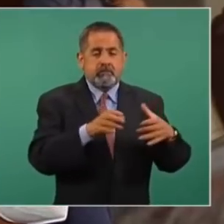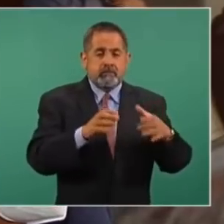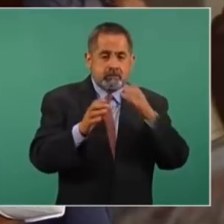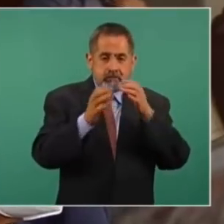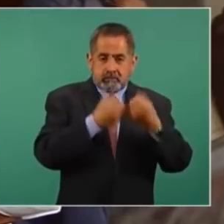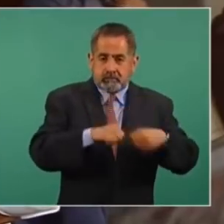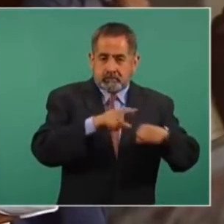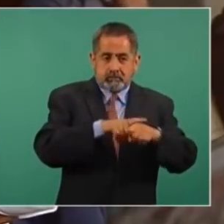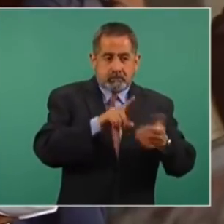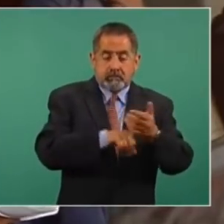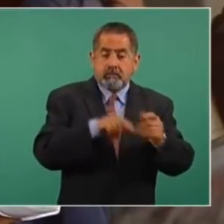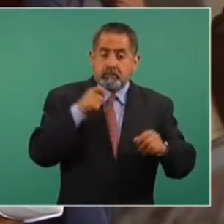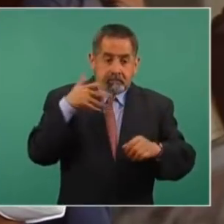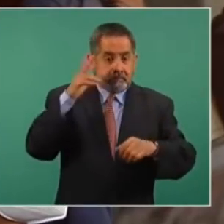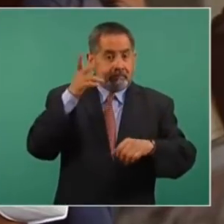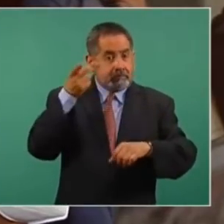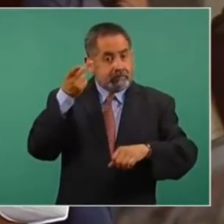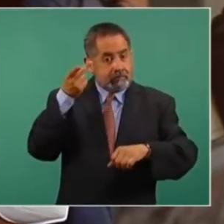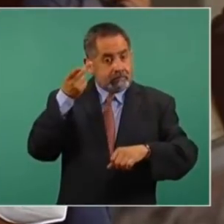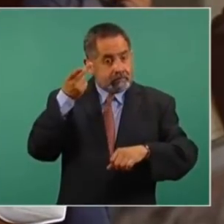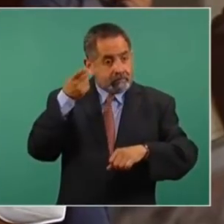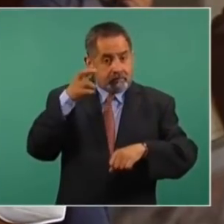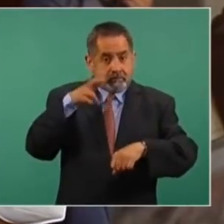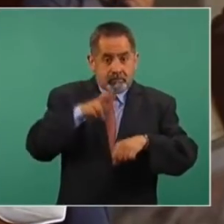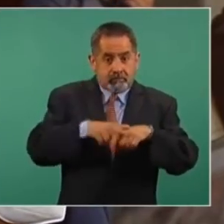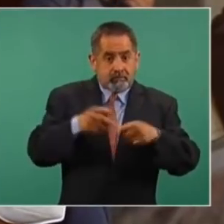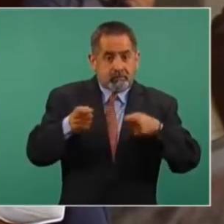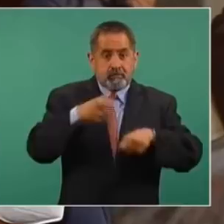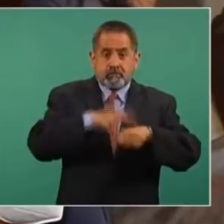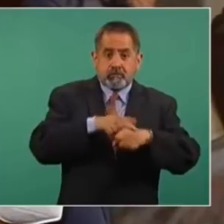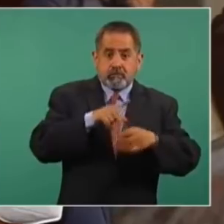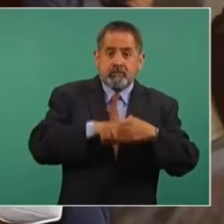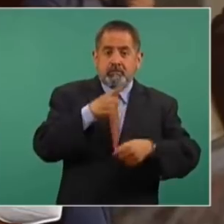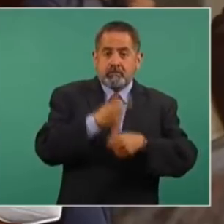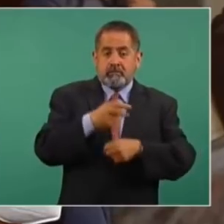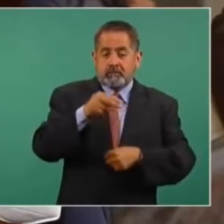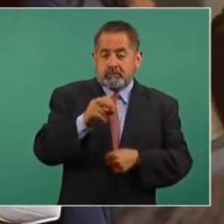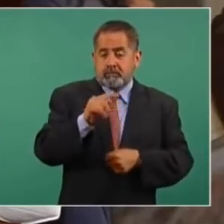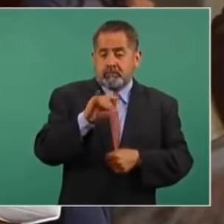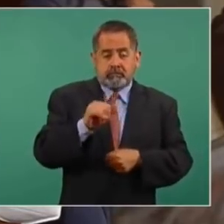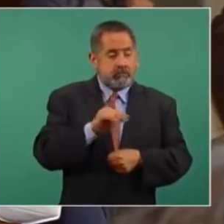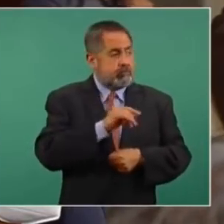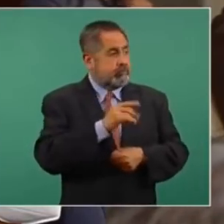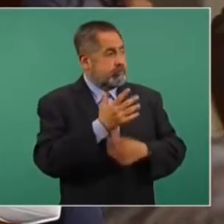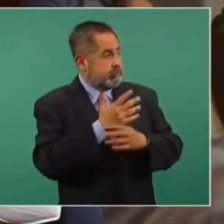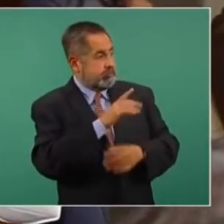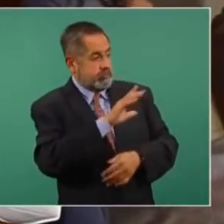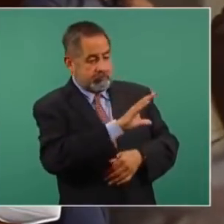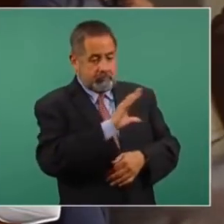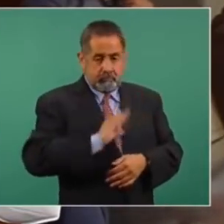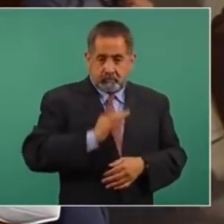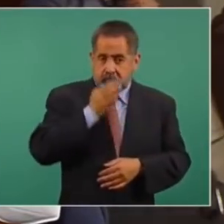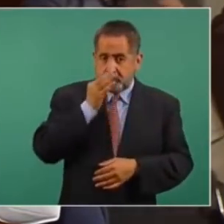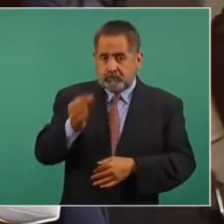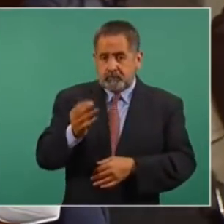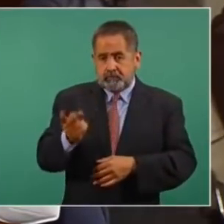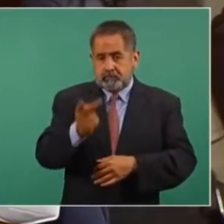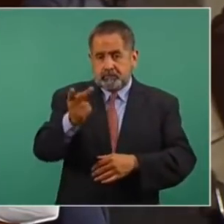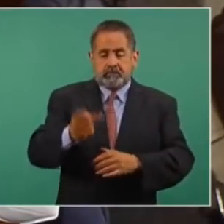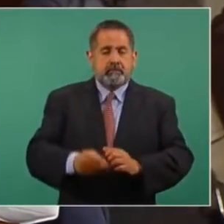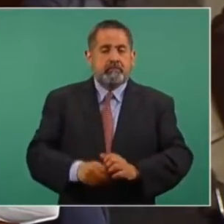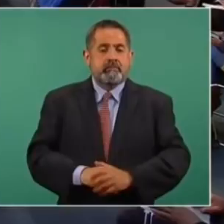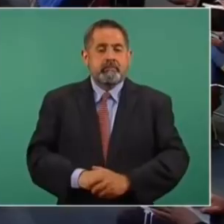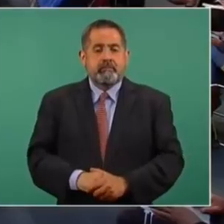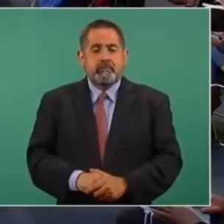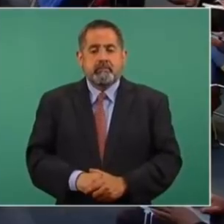a quien era productora de Primero Noticias? Sería una pregunta de parte de la periodista Laura Barranco,